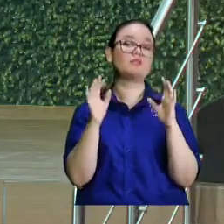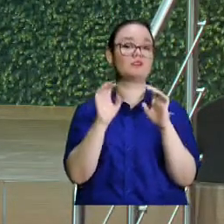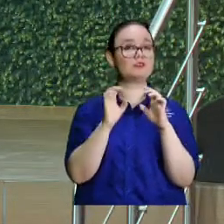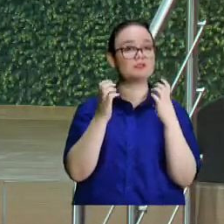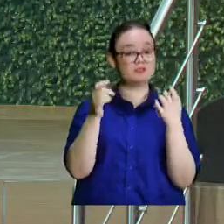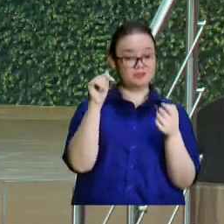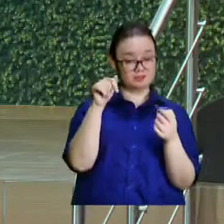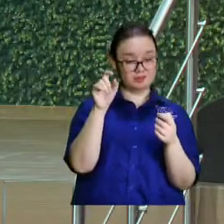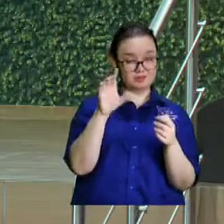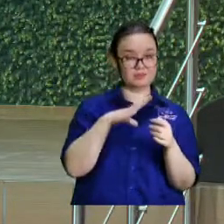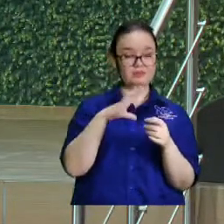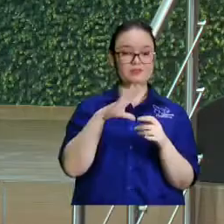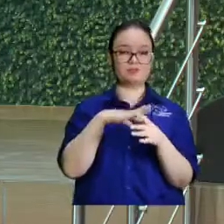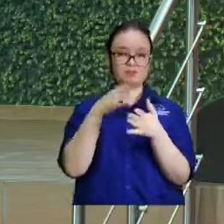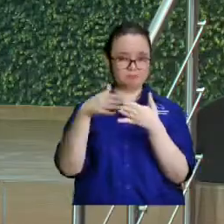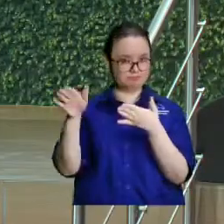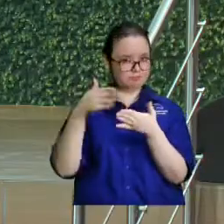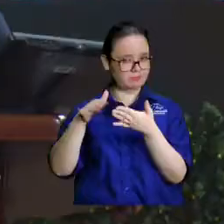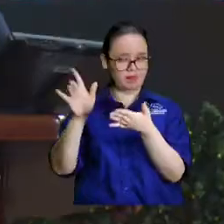tenemos que ser purificados.